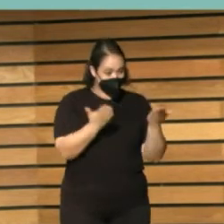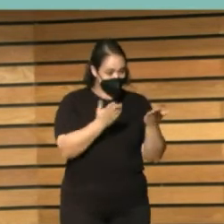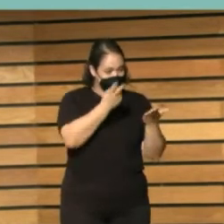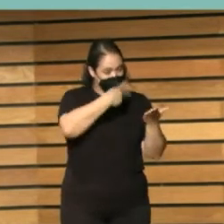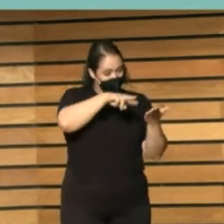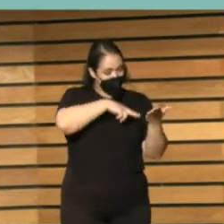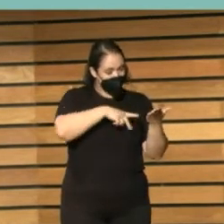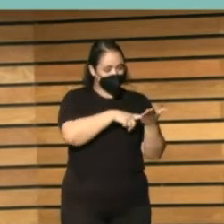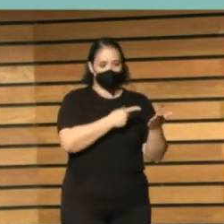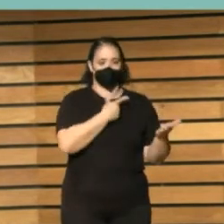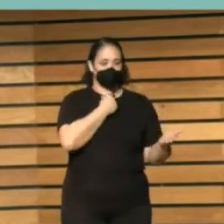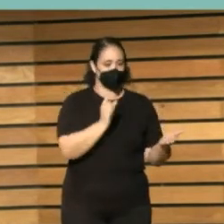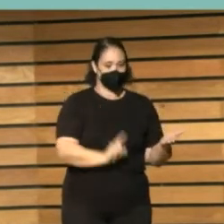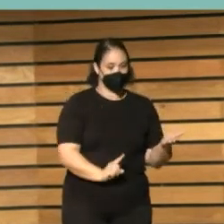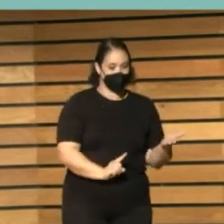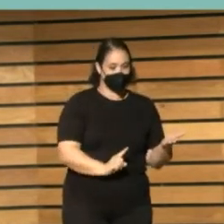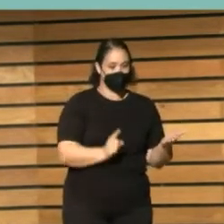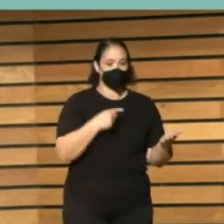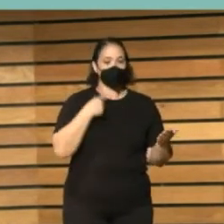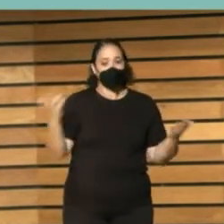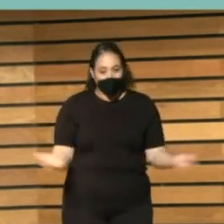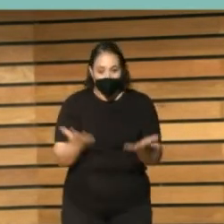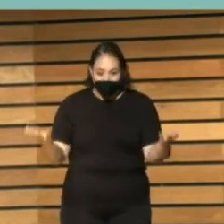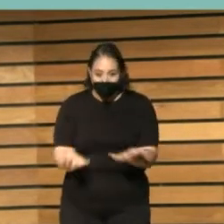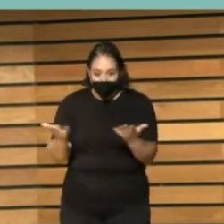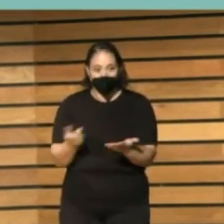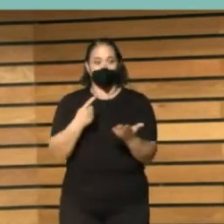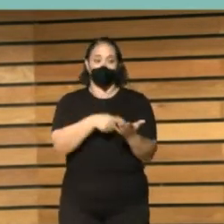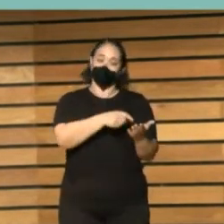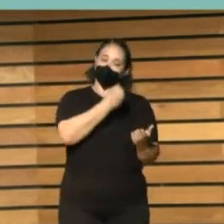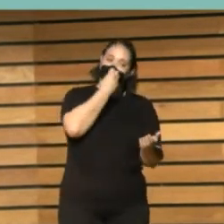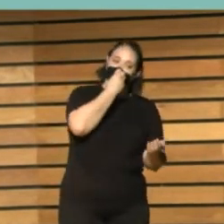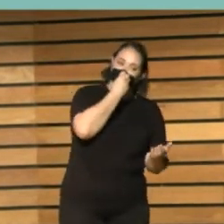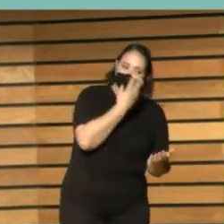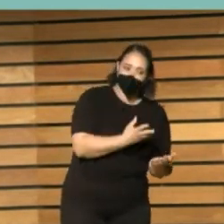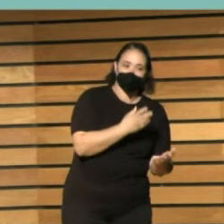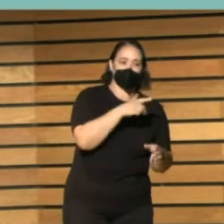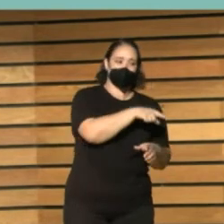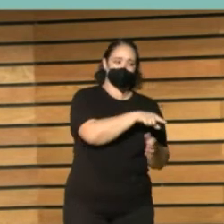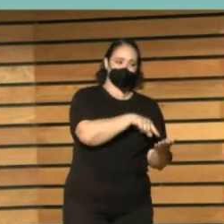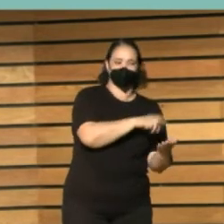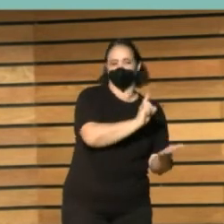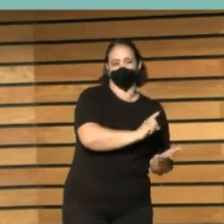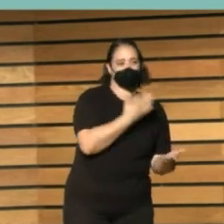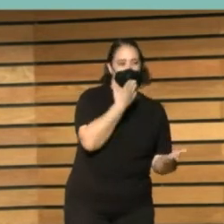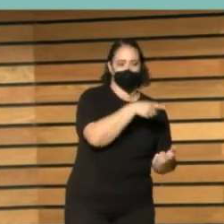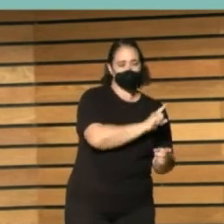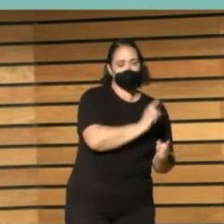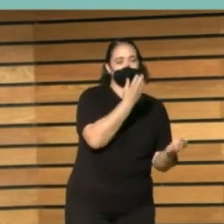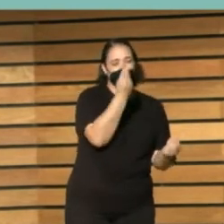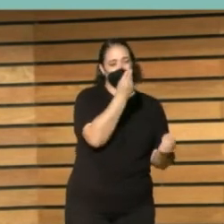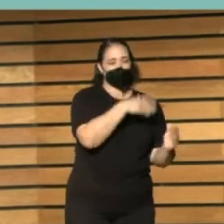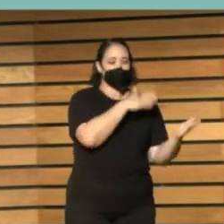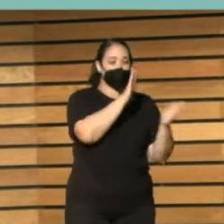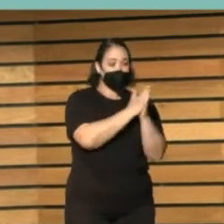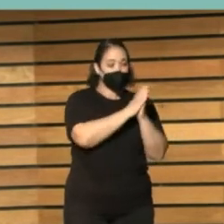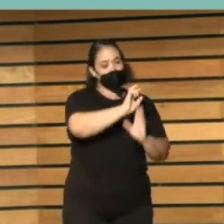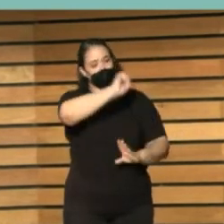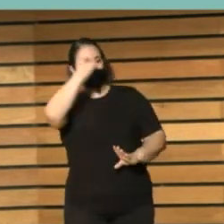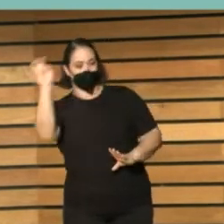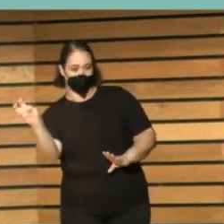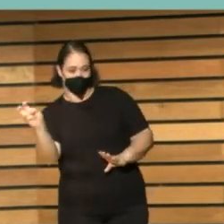gusto por la lectura y yo encima le tengo que decir no, es que mira, esta obra no es para tu edad, léete este otro. Yo